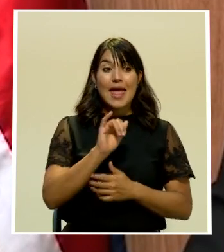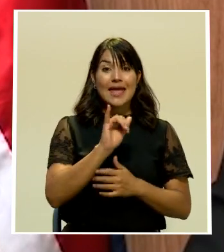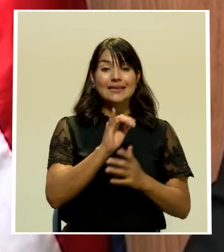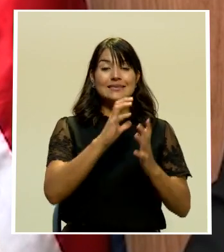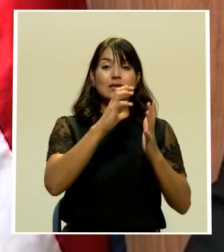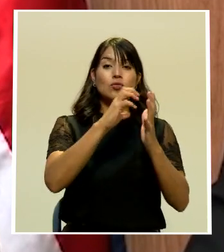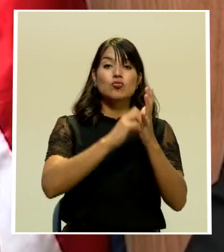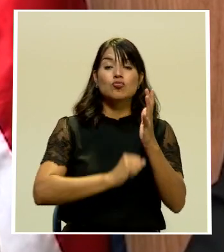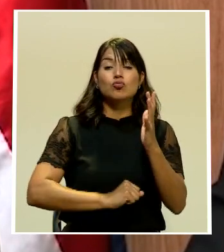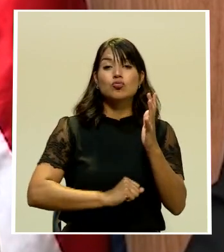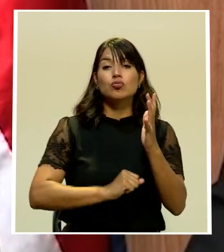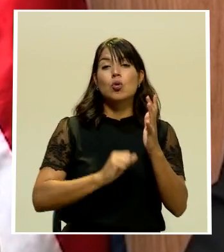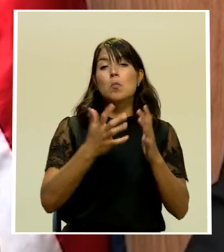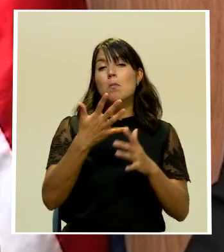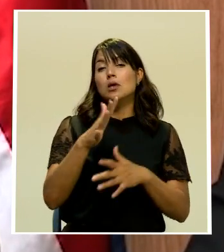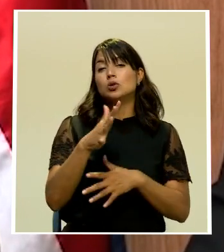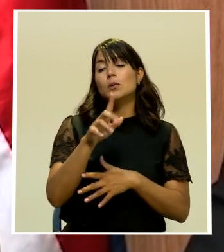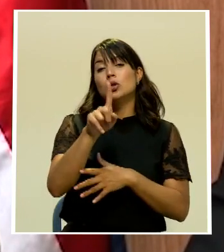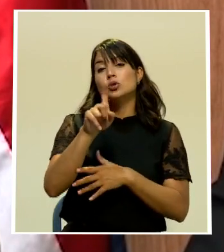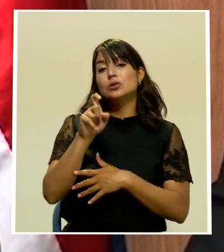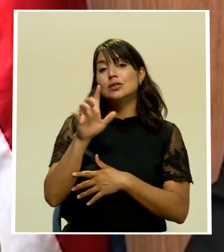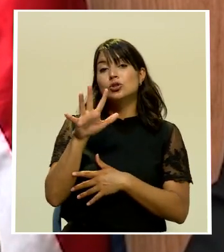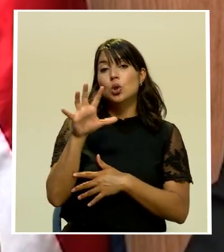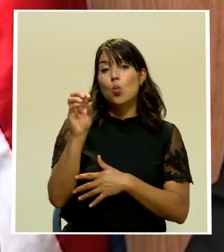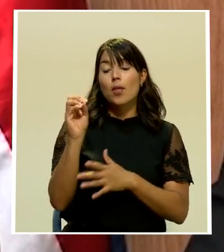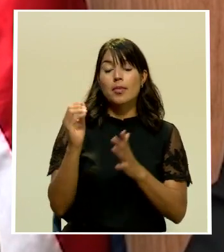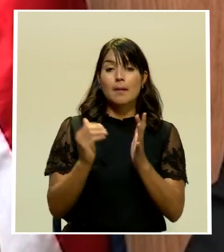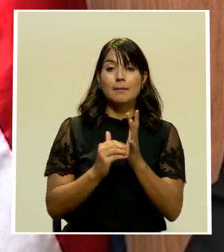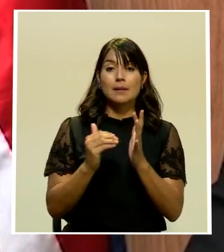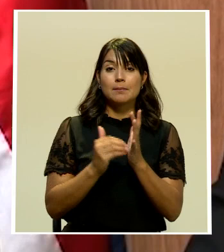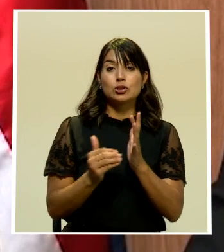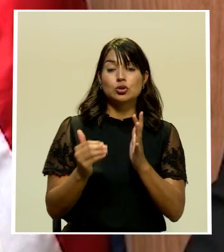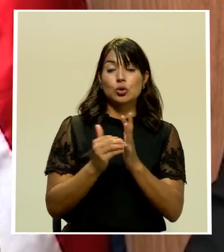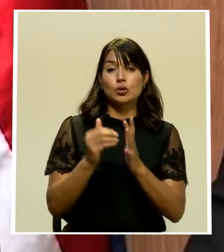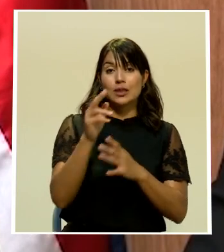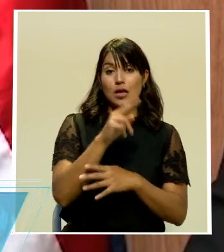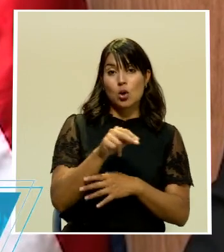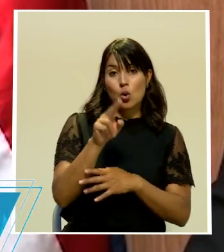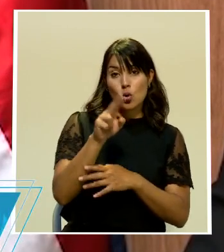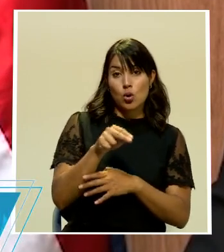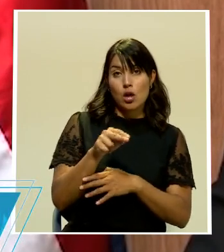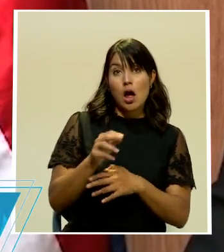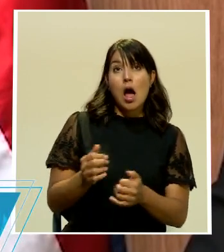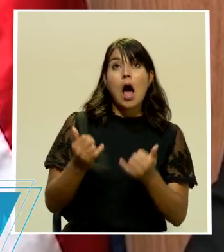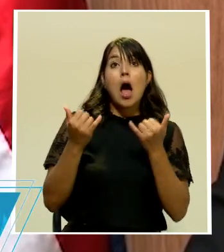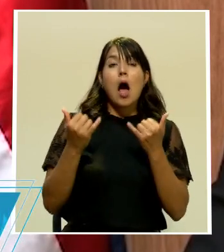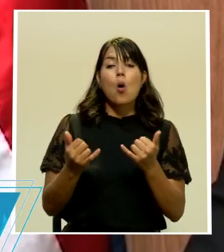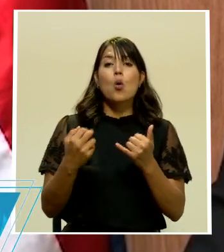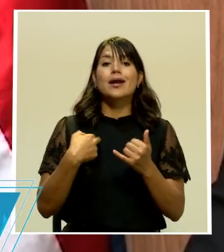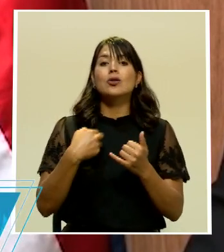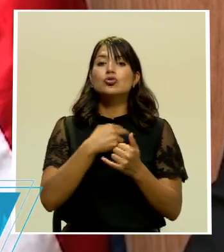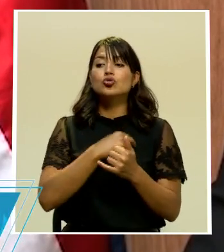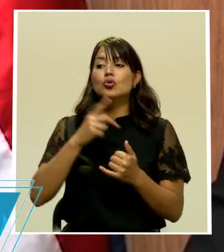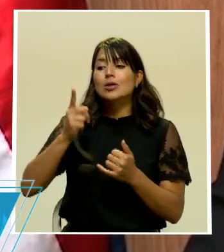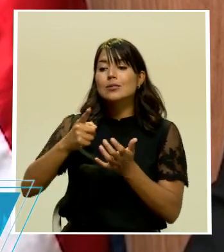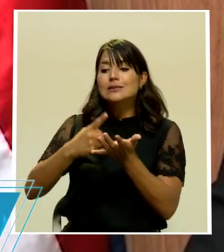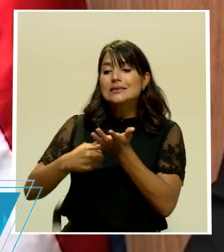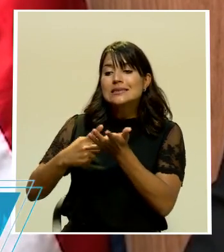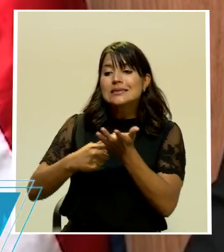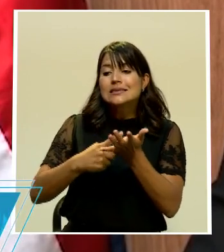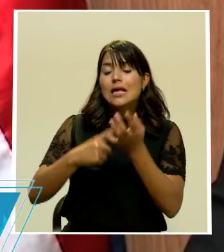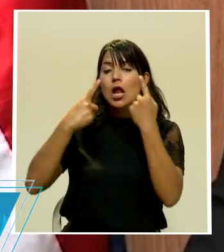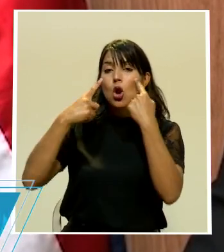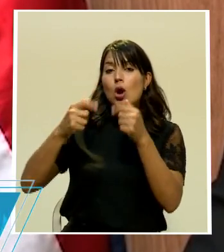por el orden de los 150 mil millones de colones. Ahora tenemos que ponernos de acuerdo en una serie de